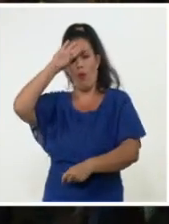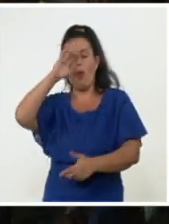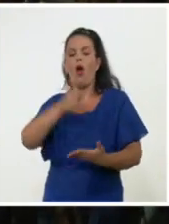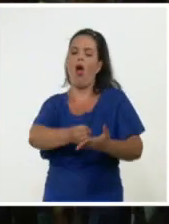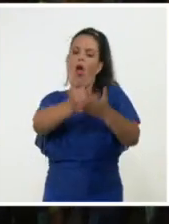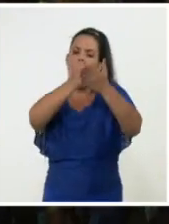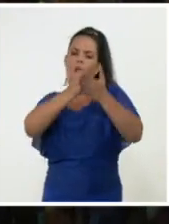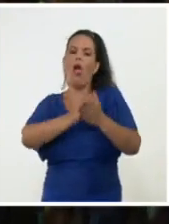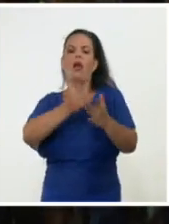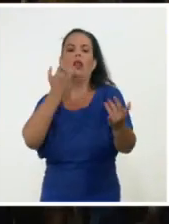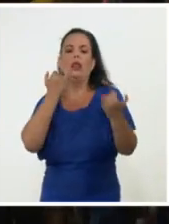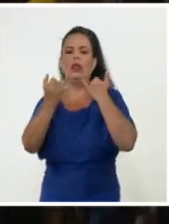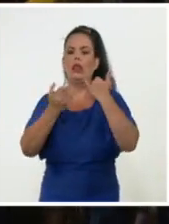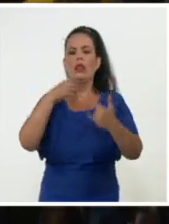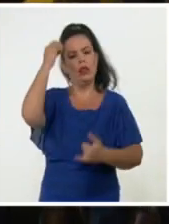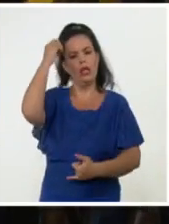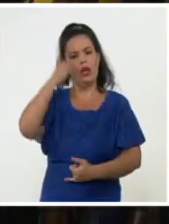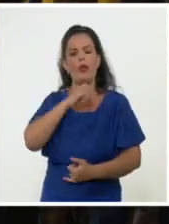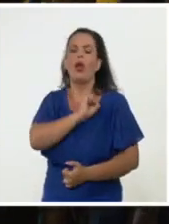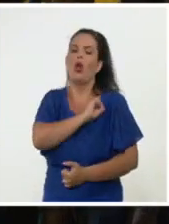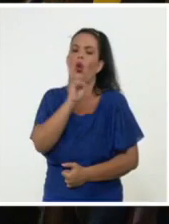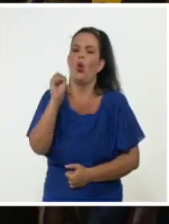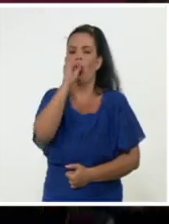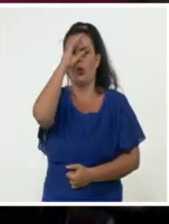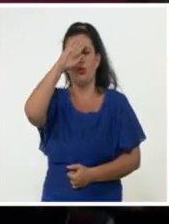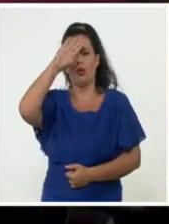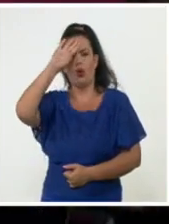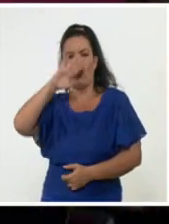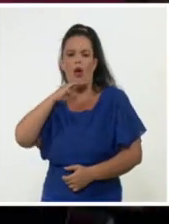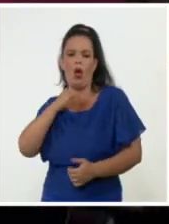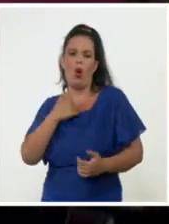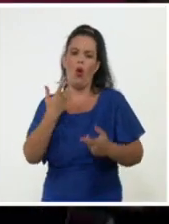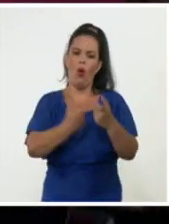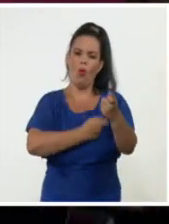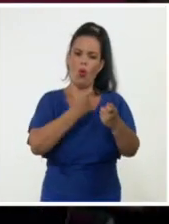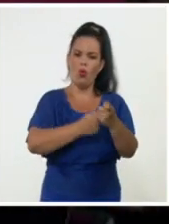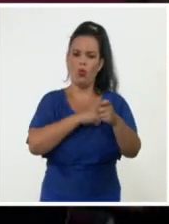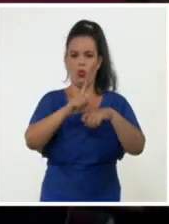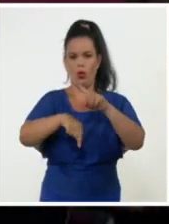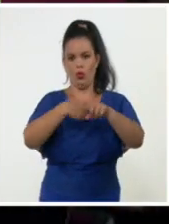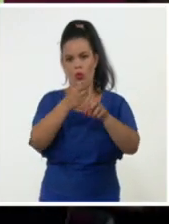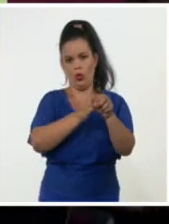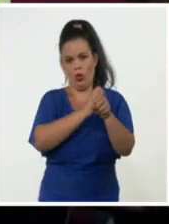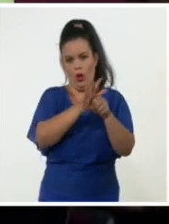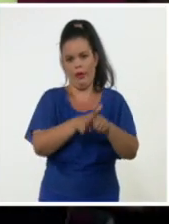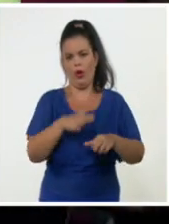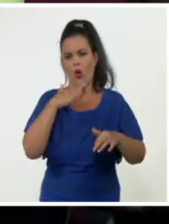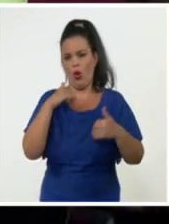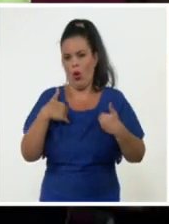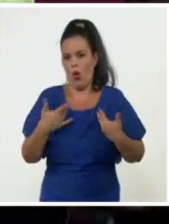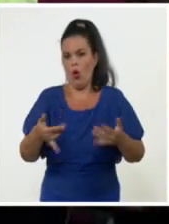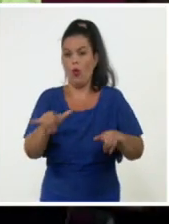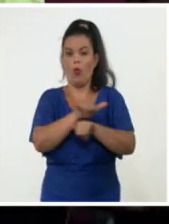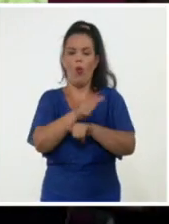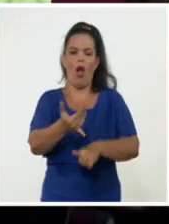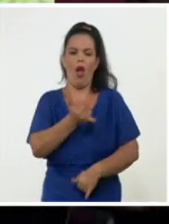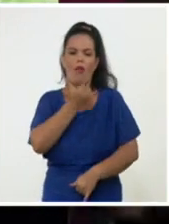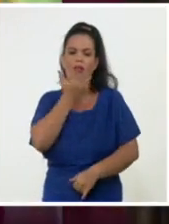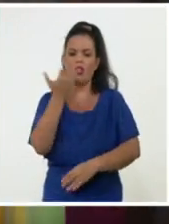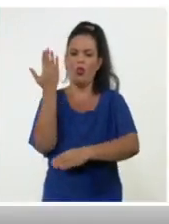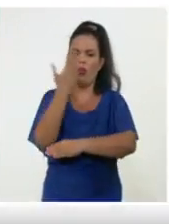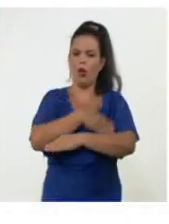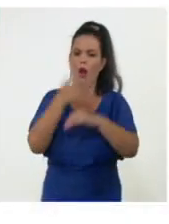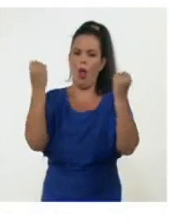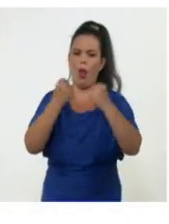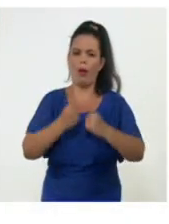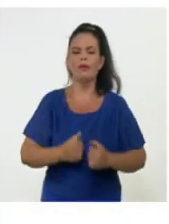los logros de la mayor de las Antillas en el enfrentamiento a la pandemia de la COVID-19 en medio del recrudecimiento del bloqueo y otras agresiones del